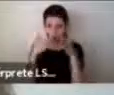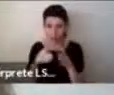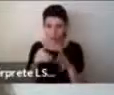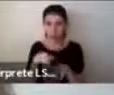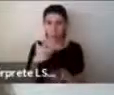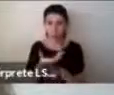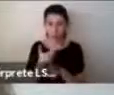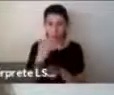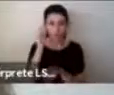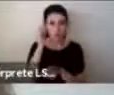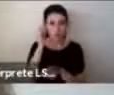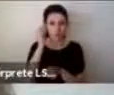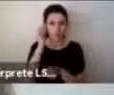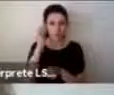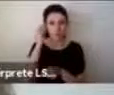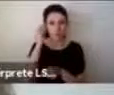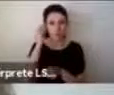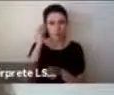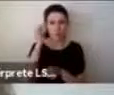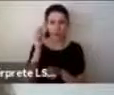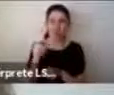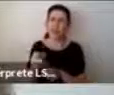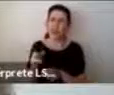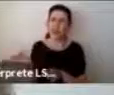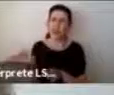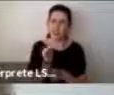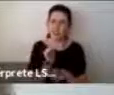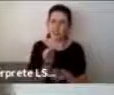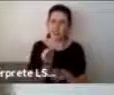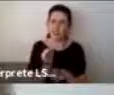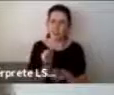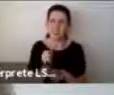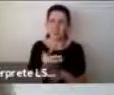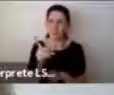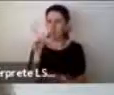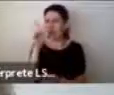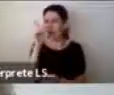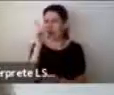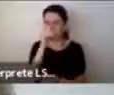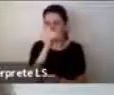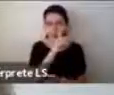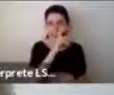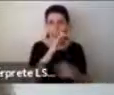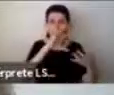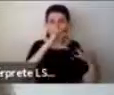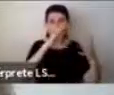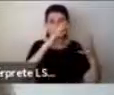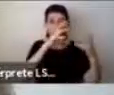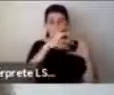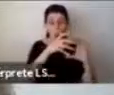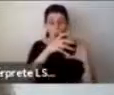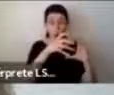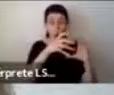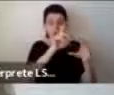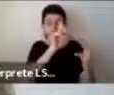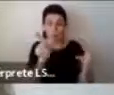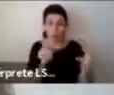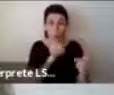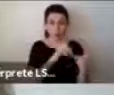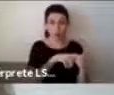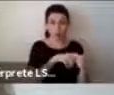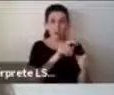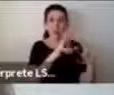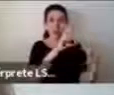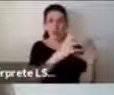dificultades también y lo difícil que ha sido poder adaptarse en un mundo que no la comprende, que de repente resulta muy amenazante.